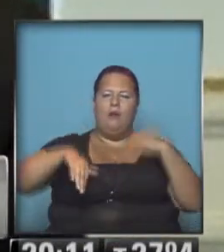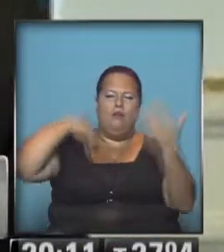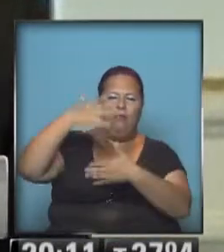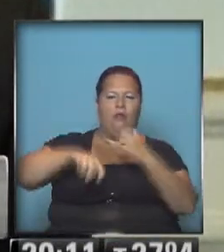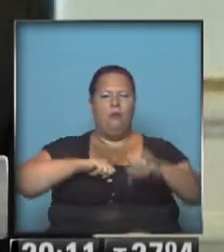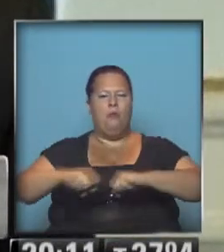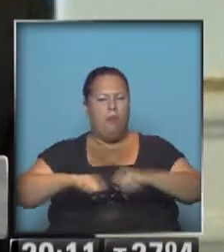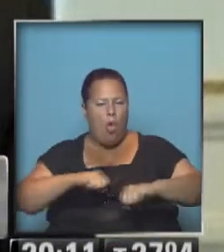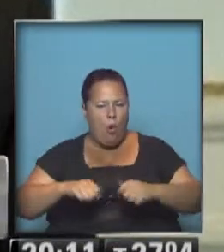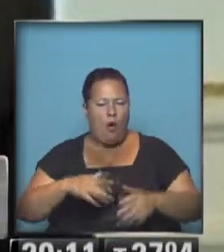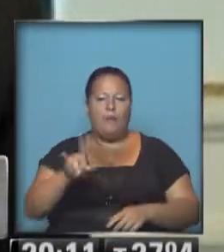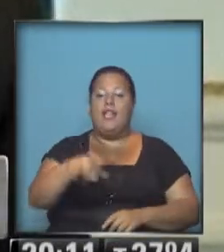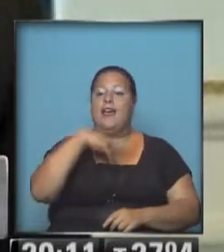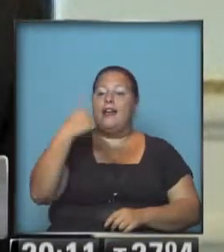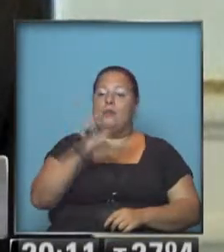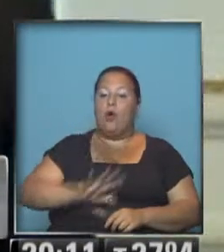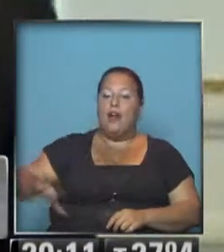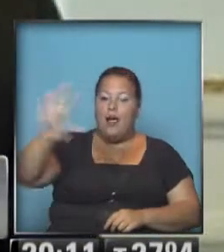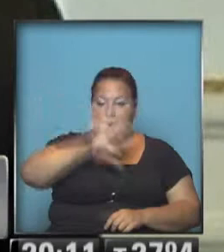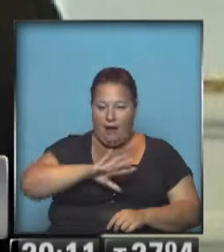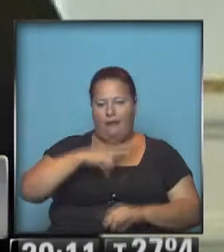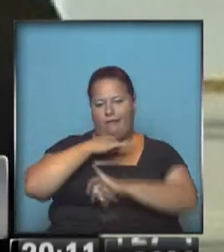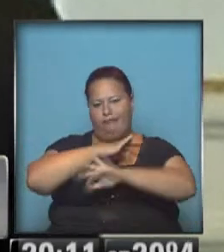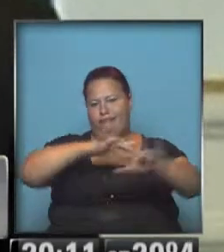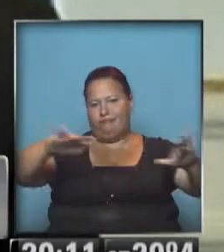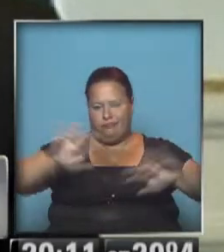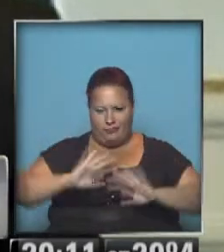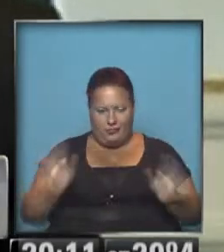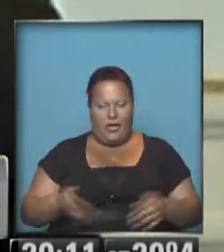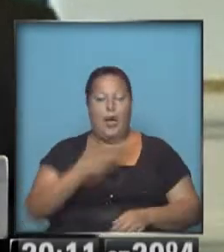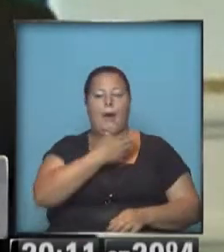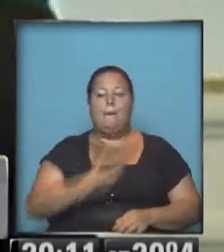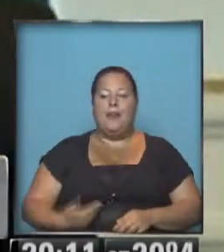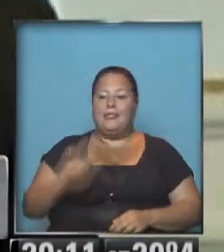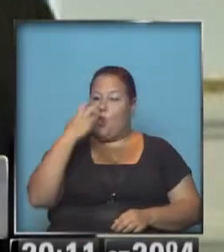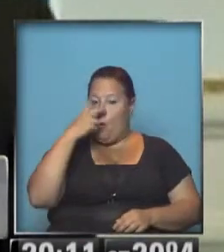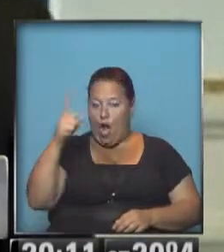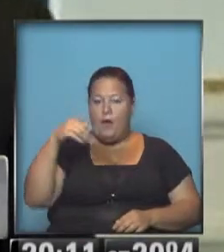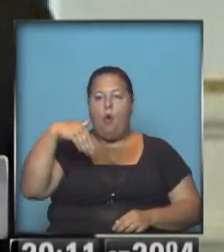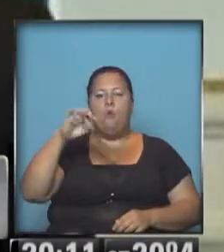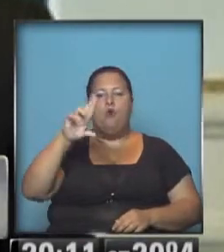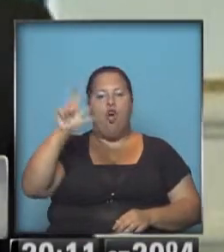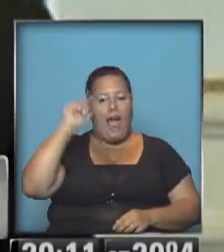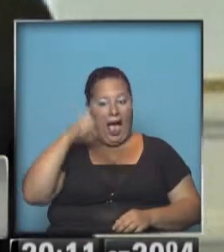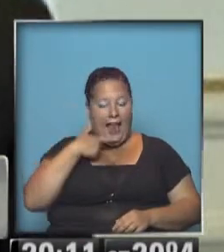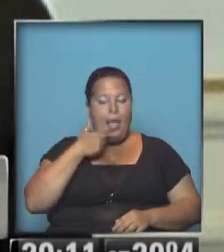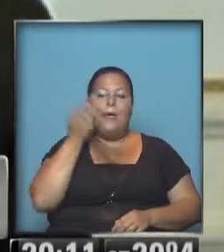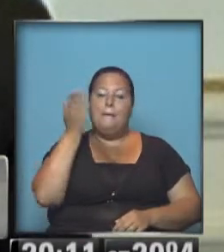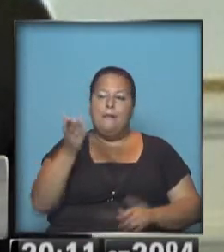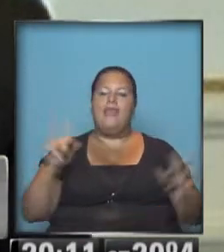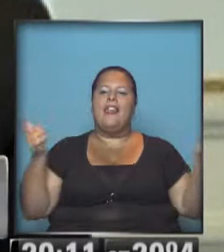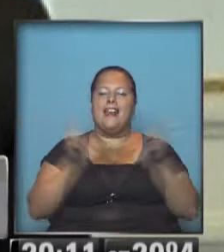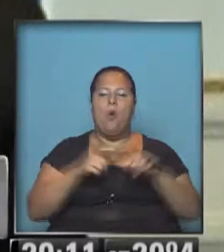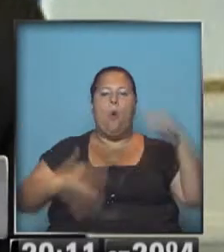la provocación... La respuesta de la región no se hizo esperar. El presidente de Bolivia, Evo Morales, solicitó una